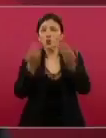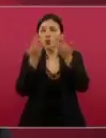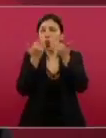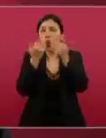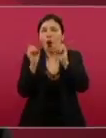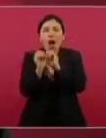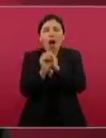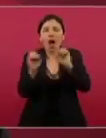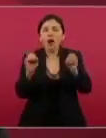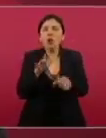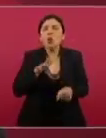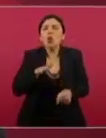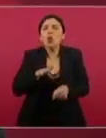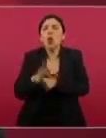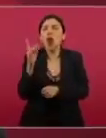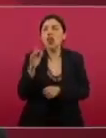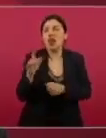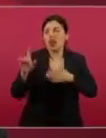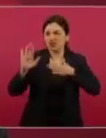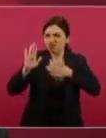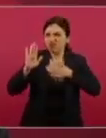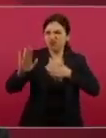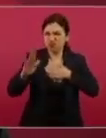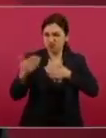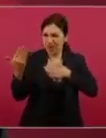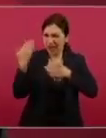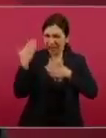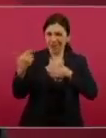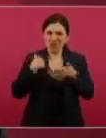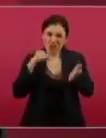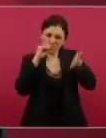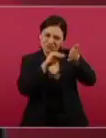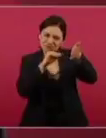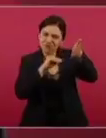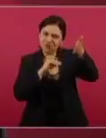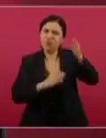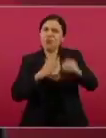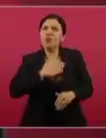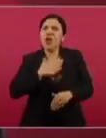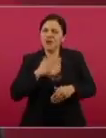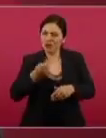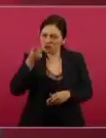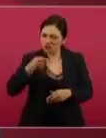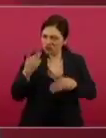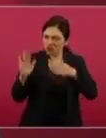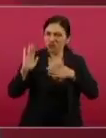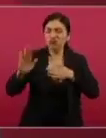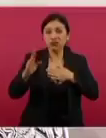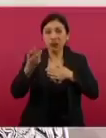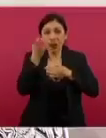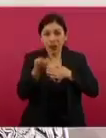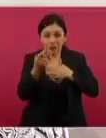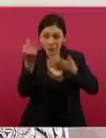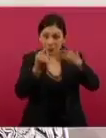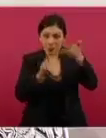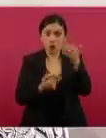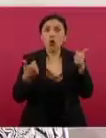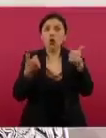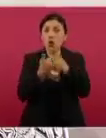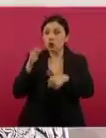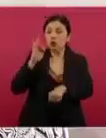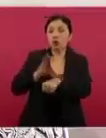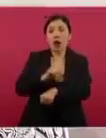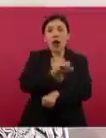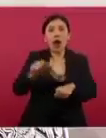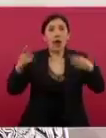compromiso que yo haya hecho con los campesinos